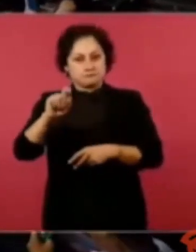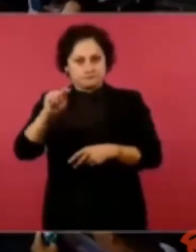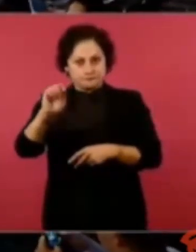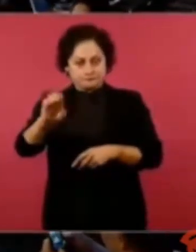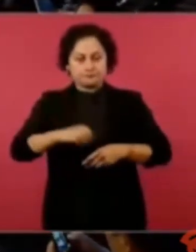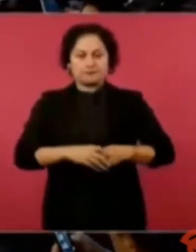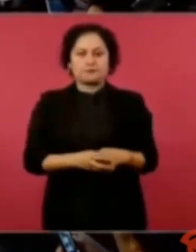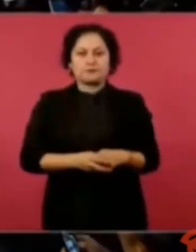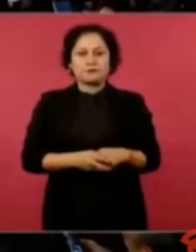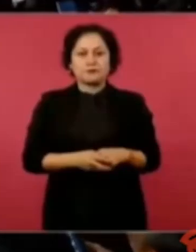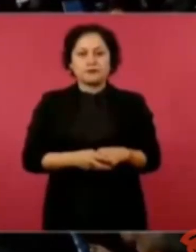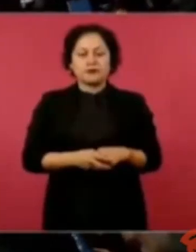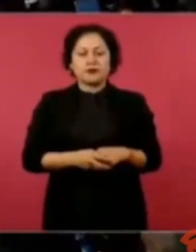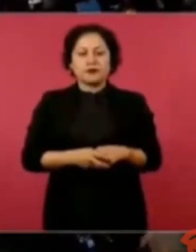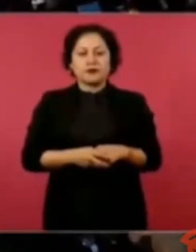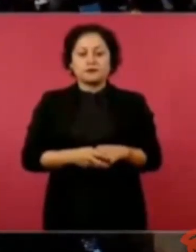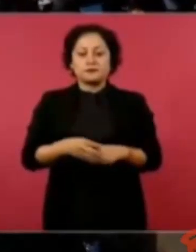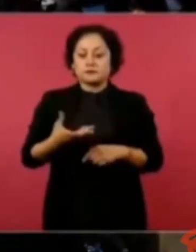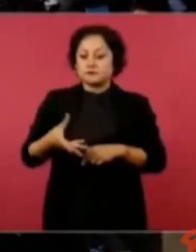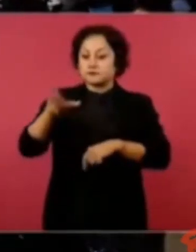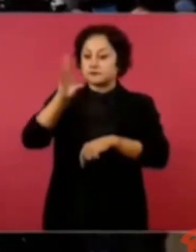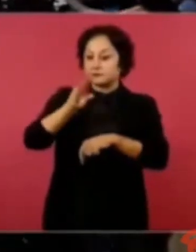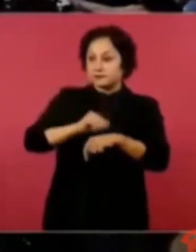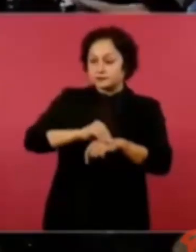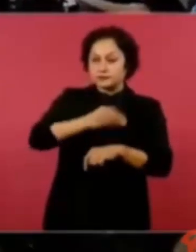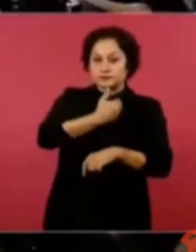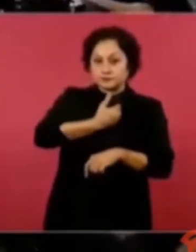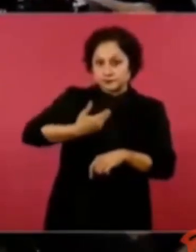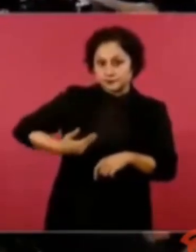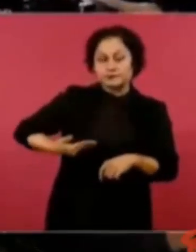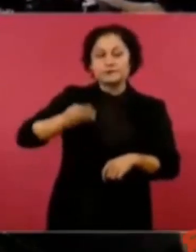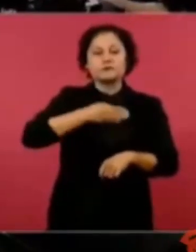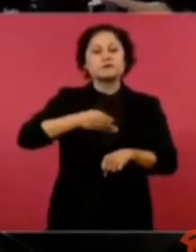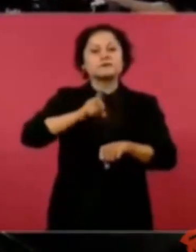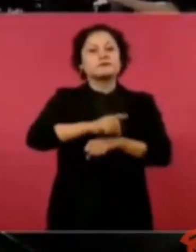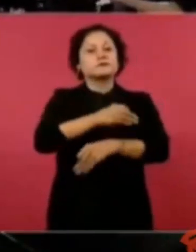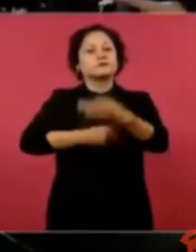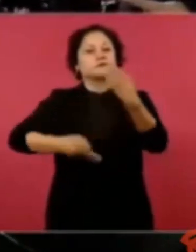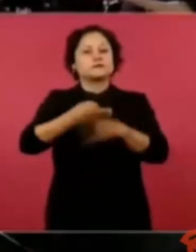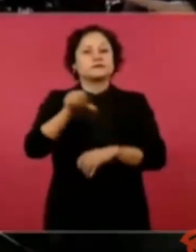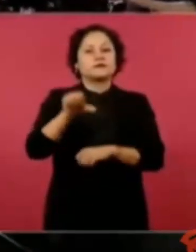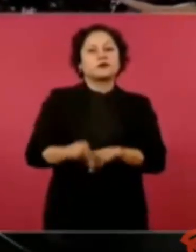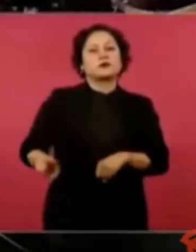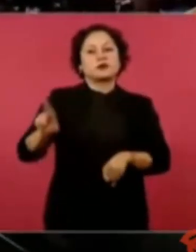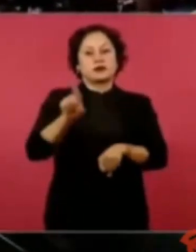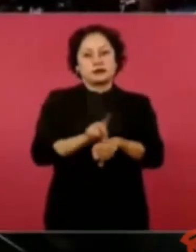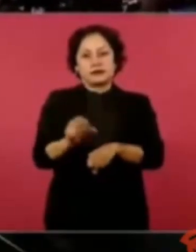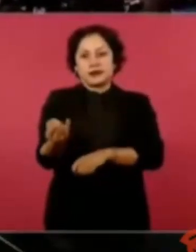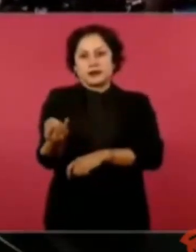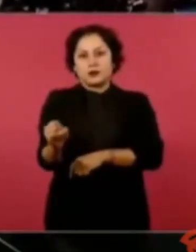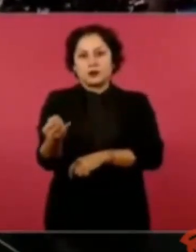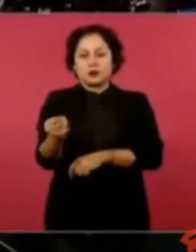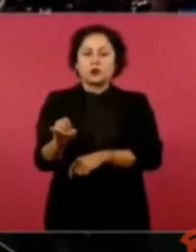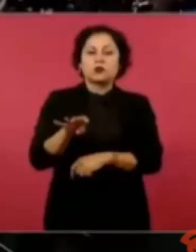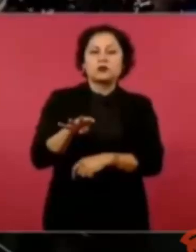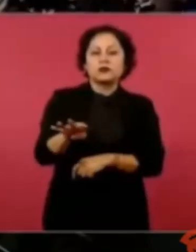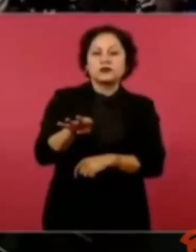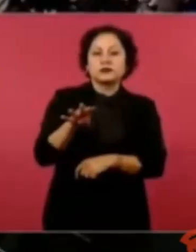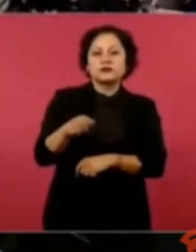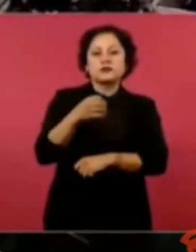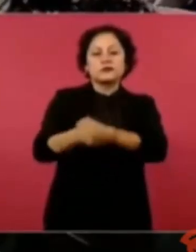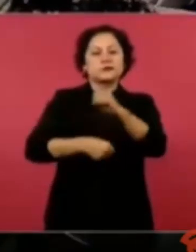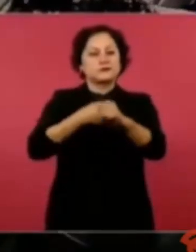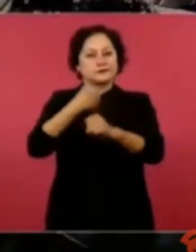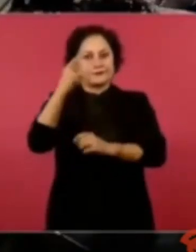Con su permiso, señor Presidente. Buenos días a todas, a todos. Hoy es 19 de junio del año 2024. Esta es la